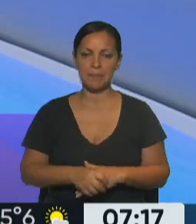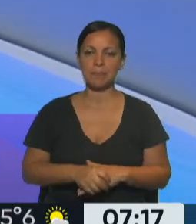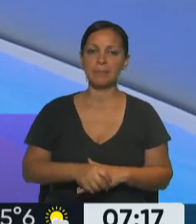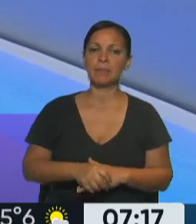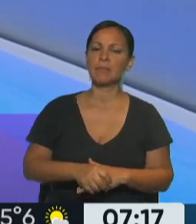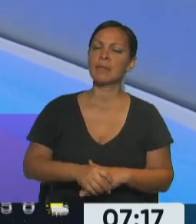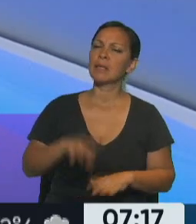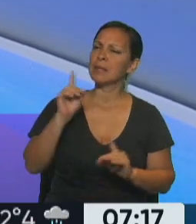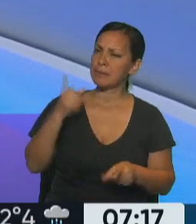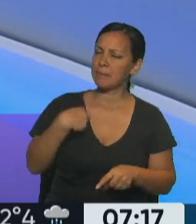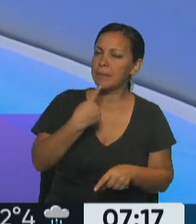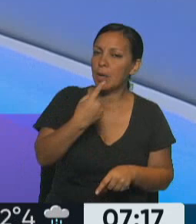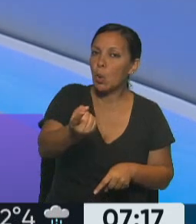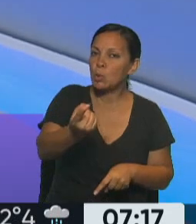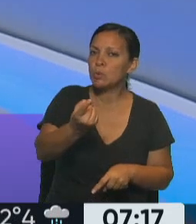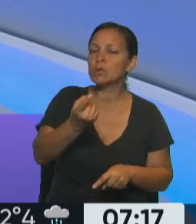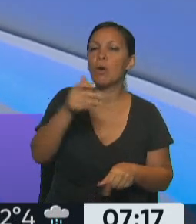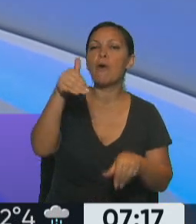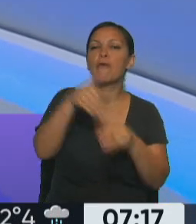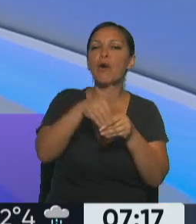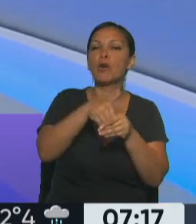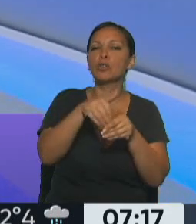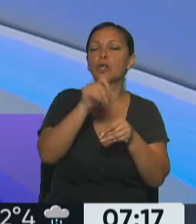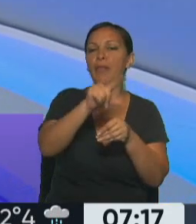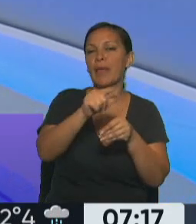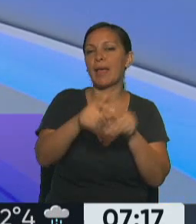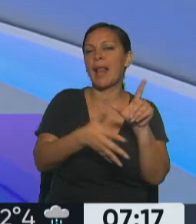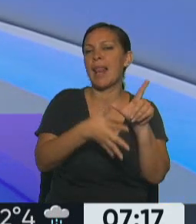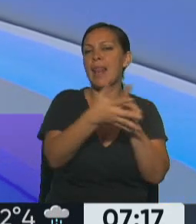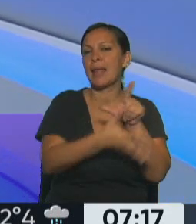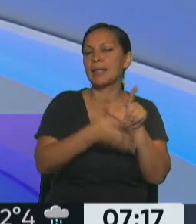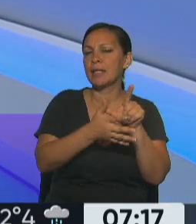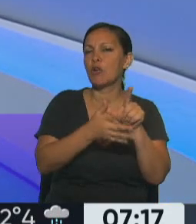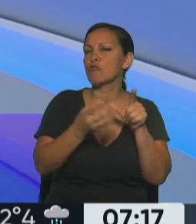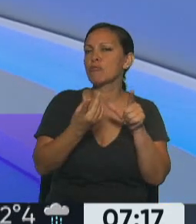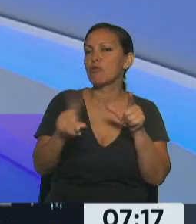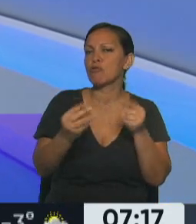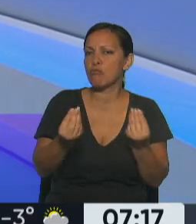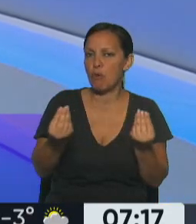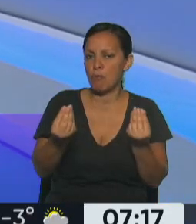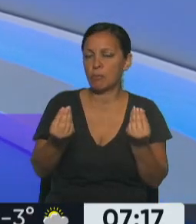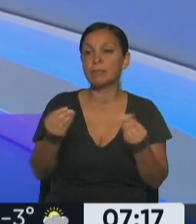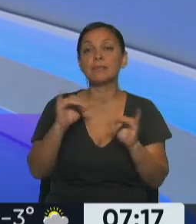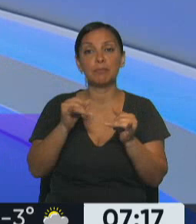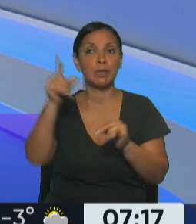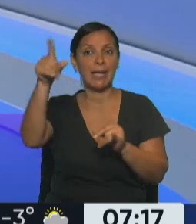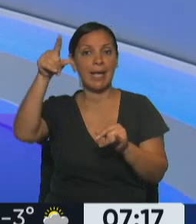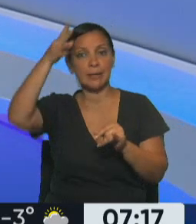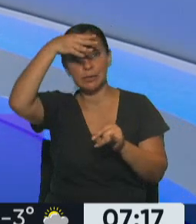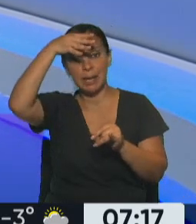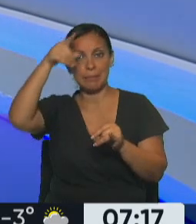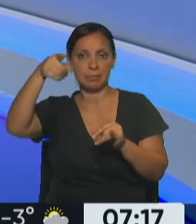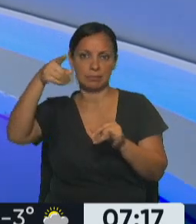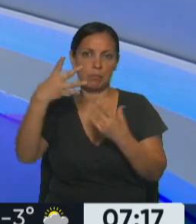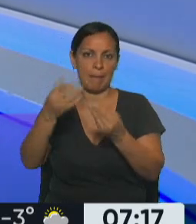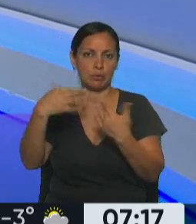tu análisis. ¿Y cuánto tiene que ver el voto latino? Porque Donald Trump ha tenido mucho voto latino. Sí, lo sigue teniendo. sigue teniendo y parece contradictorio